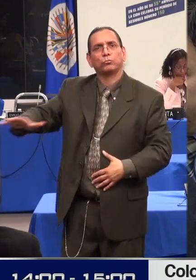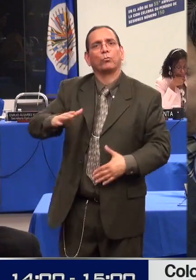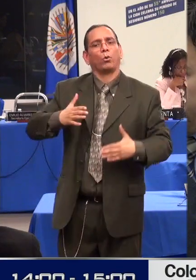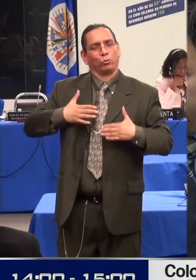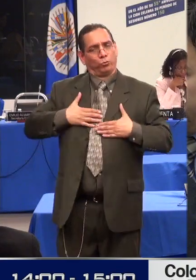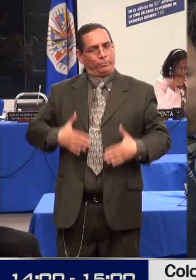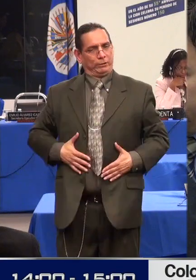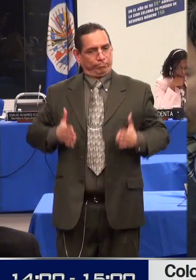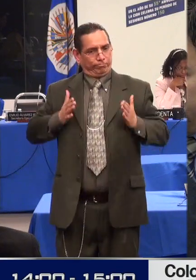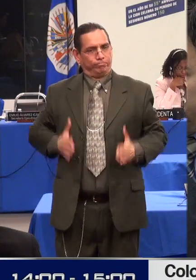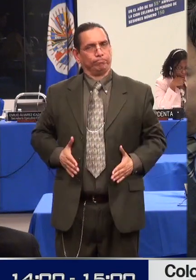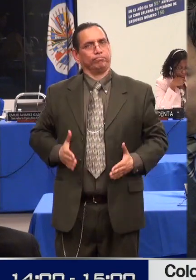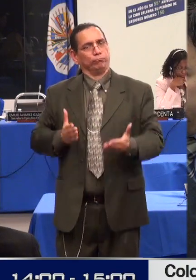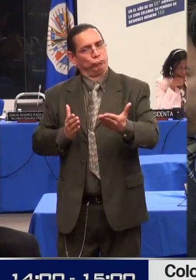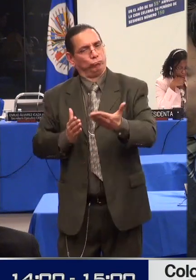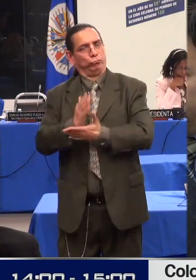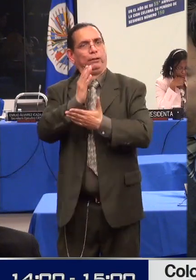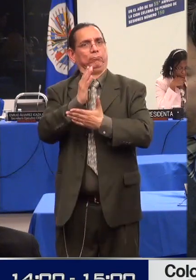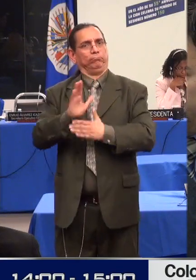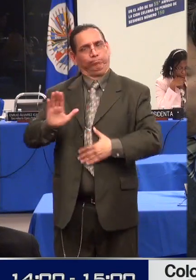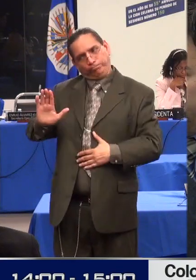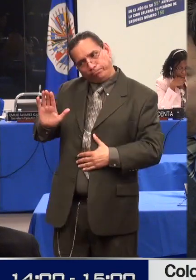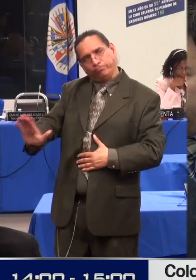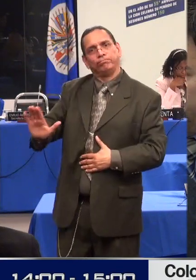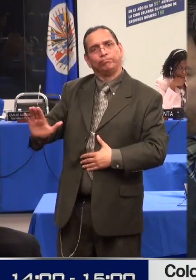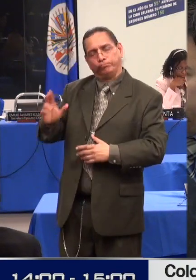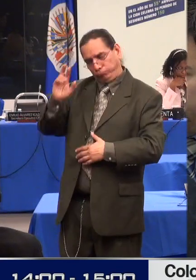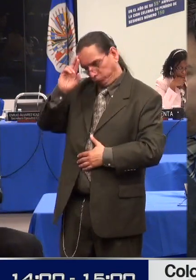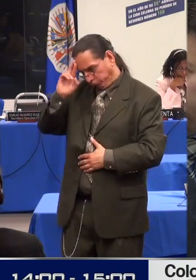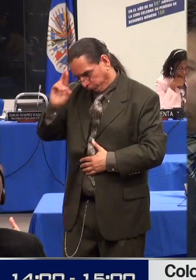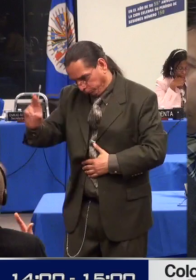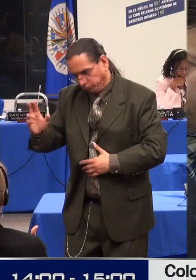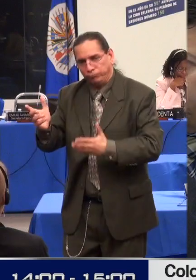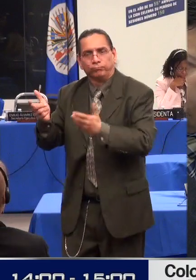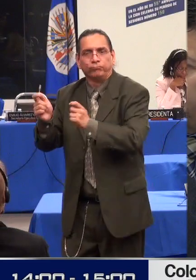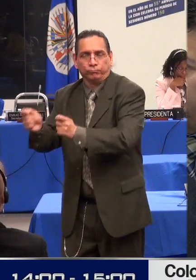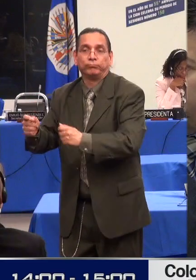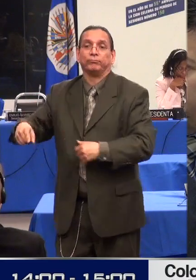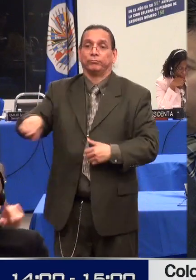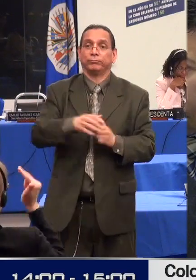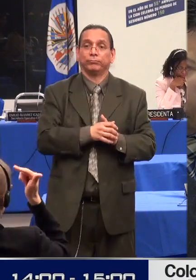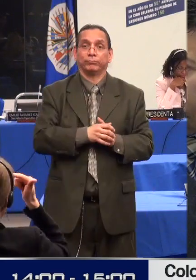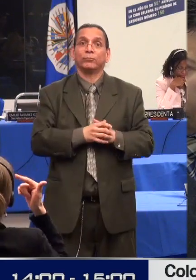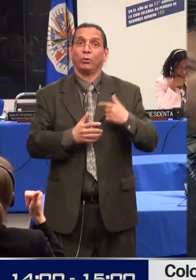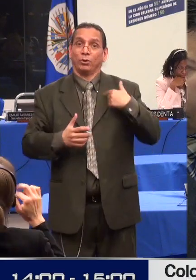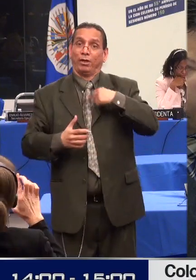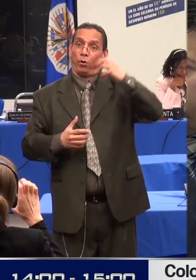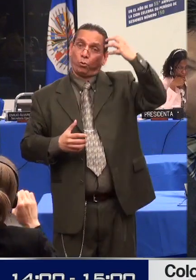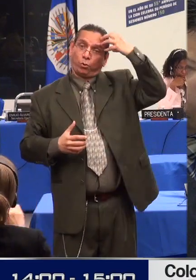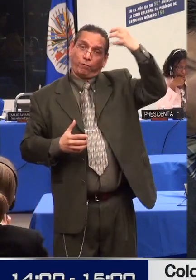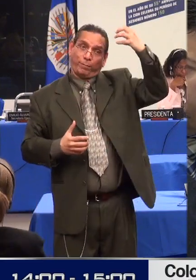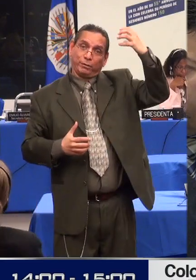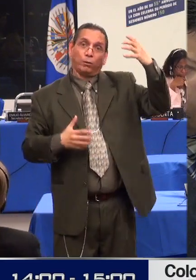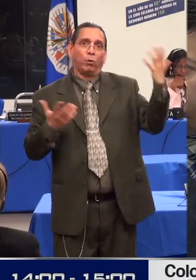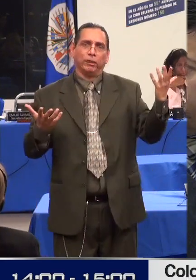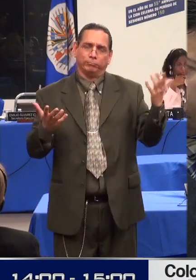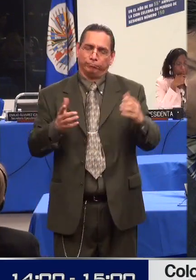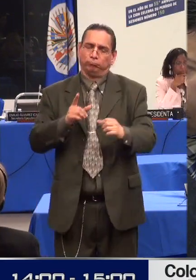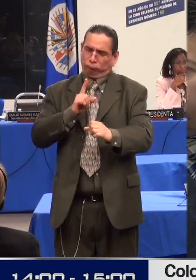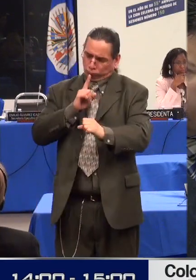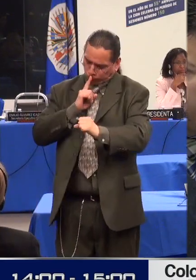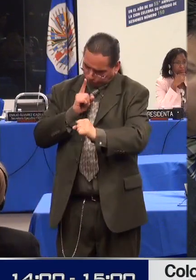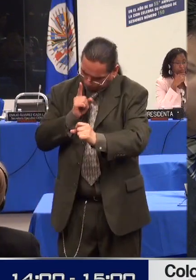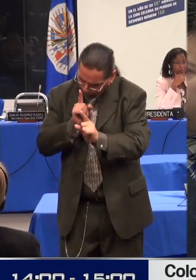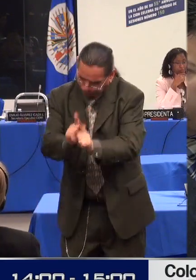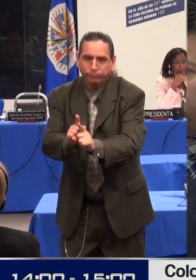institucional respaldado por la estructura del Sistema Nacional de Discapacidad en un proceso ampliamente participativo en el que esperamos